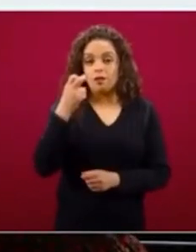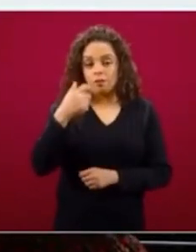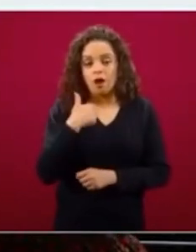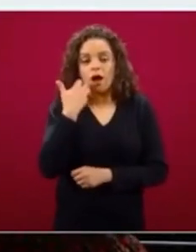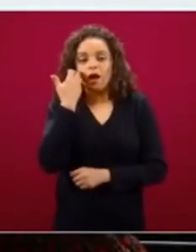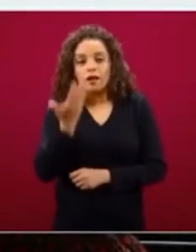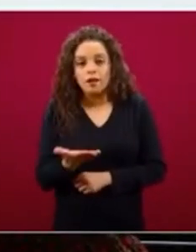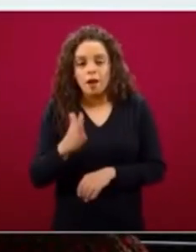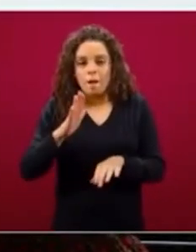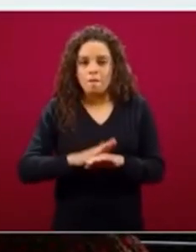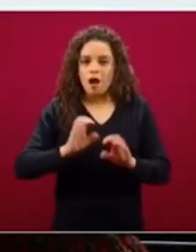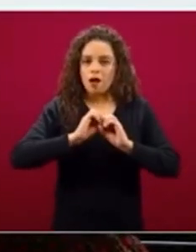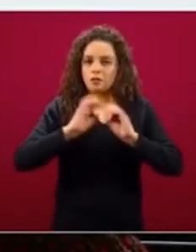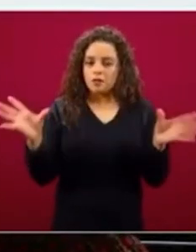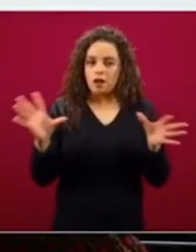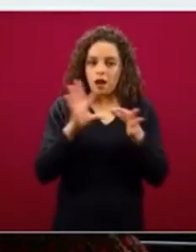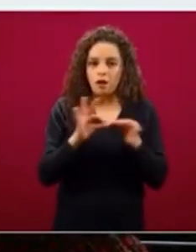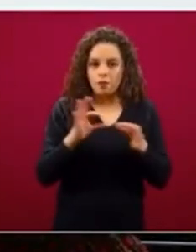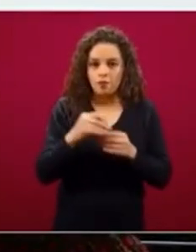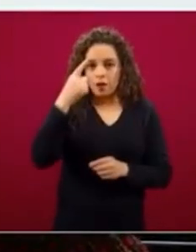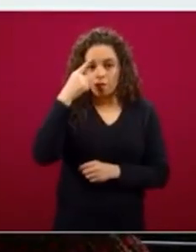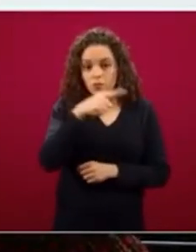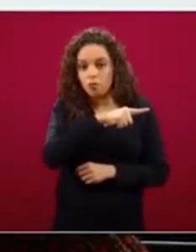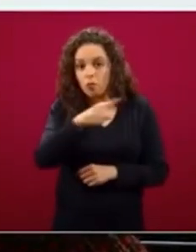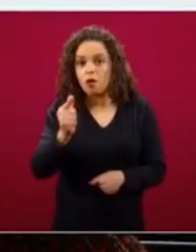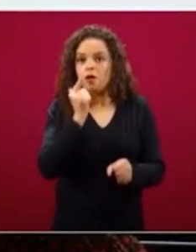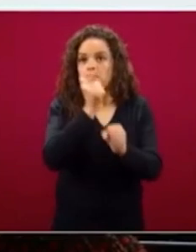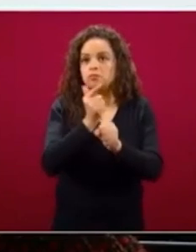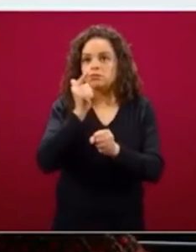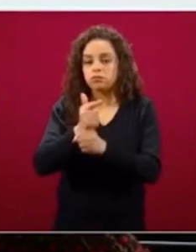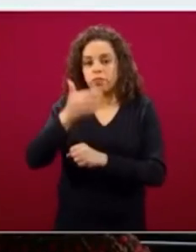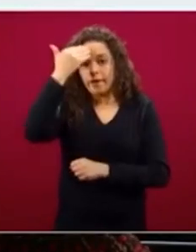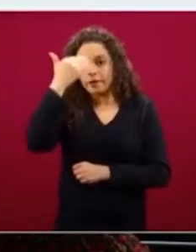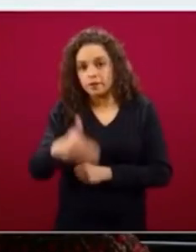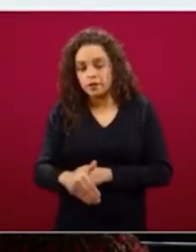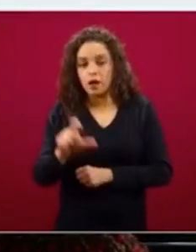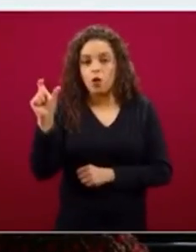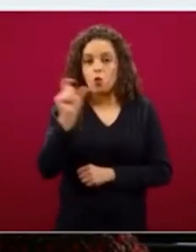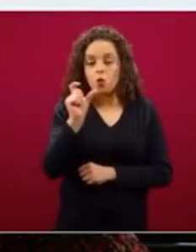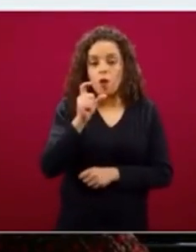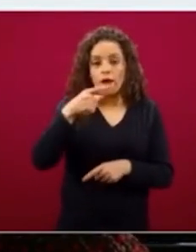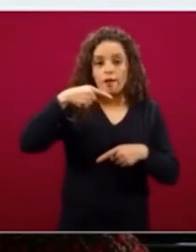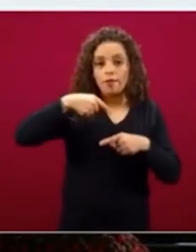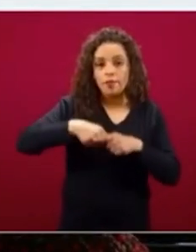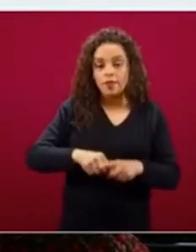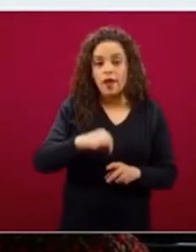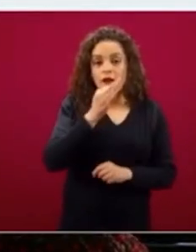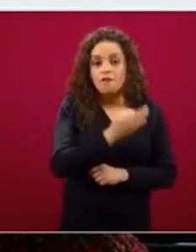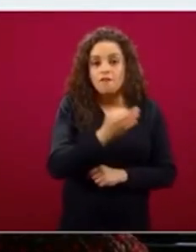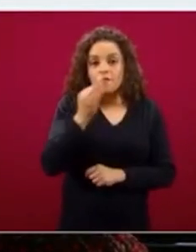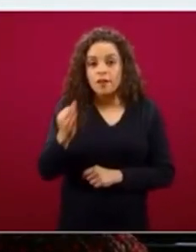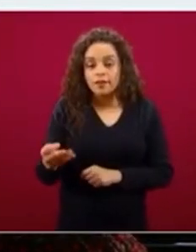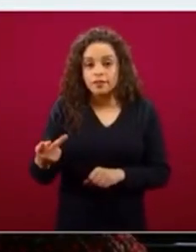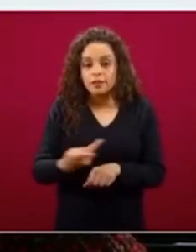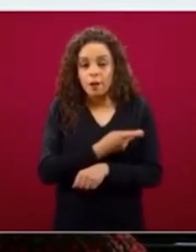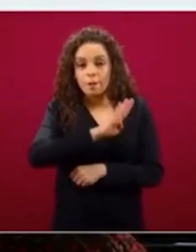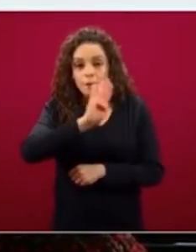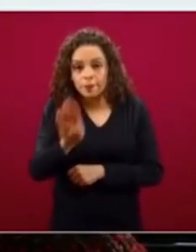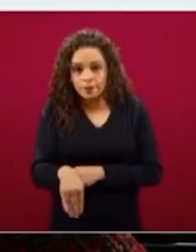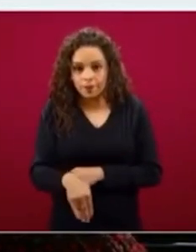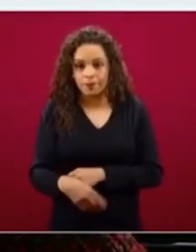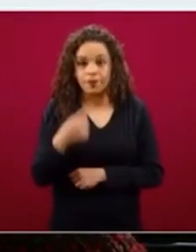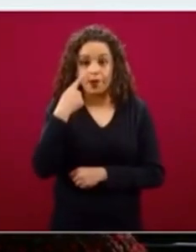queremos de manera muy clara que ustedes identifiquen en qué fechas de ocurrencia corresponden. Y aquí están